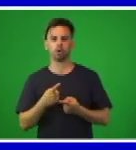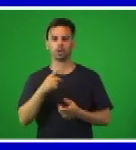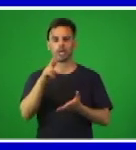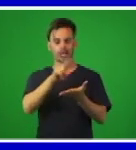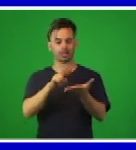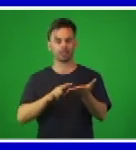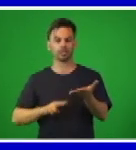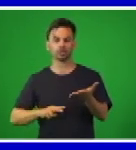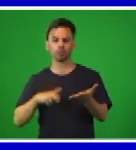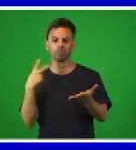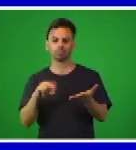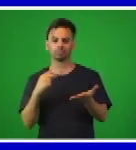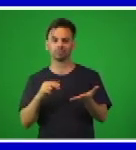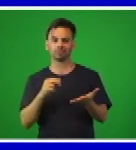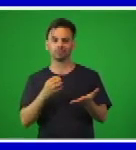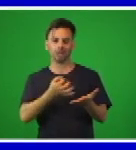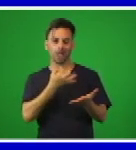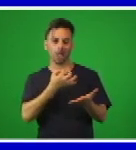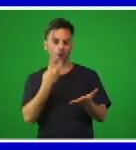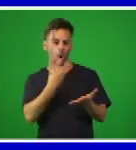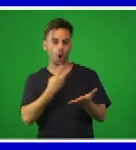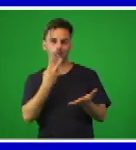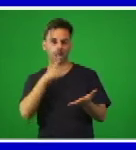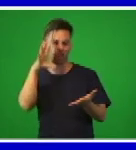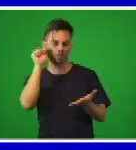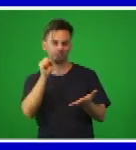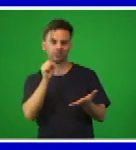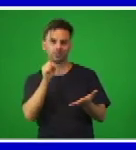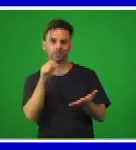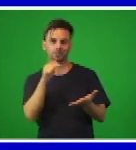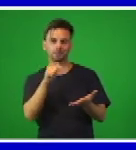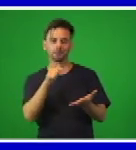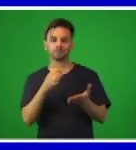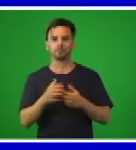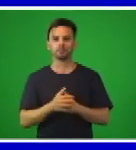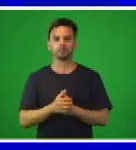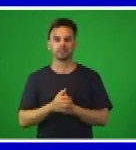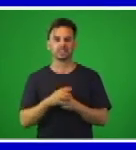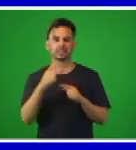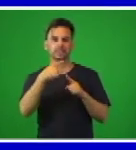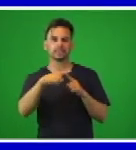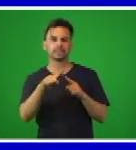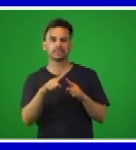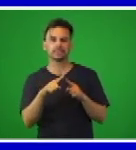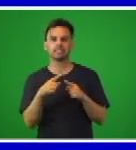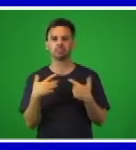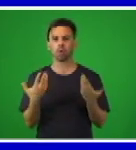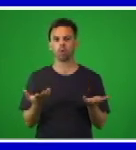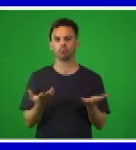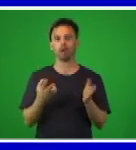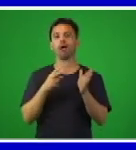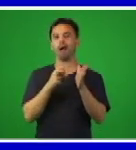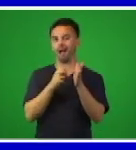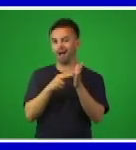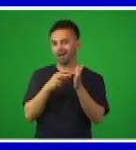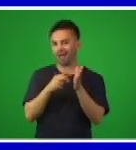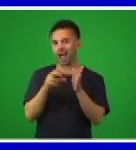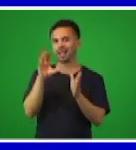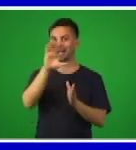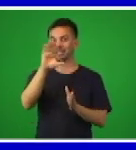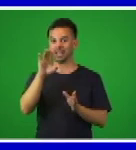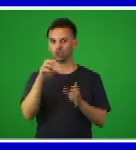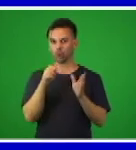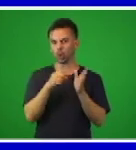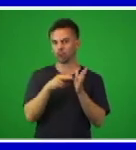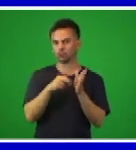ejercitar la lectura oral, la comprensión del texto, van a ver qué tipo de texto es, es una carta,